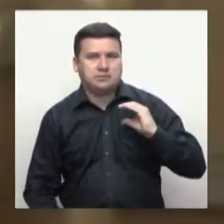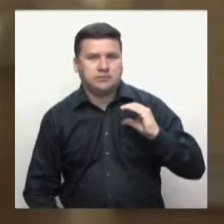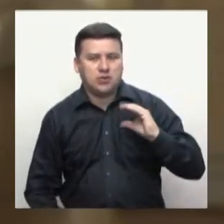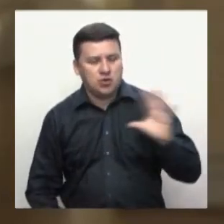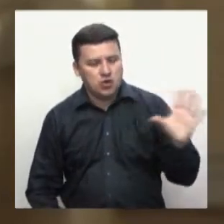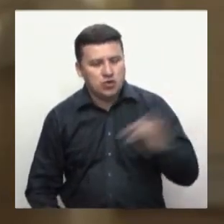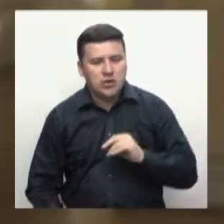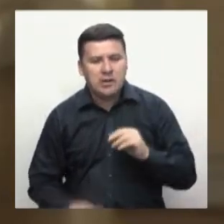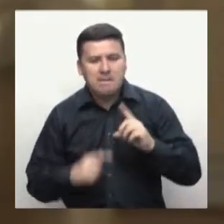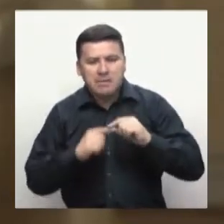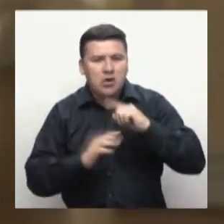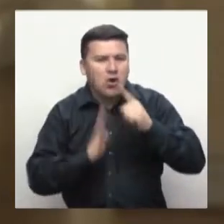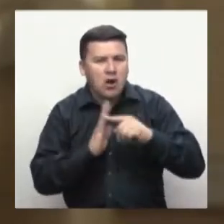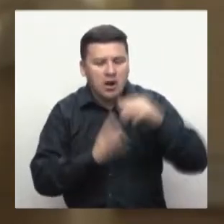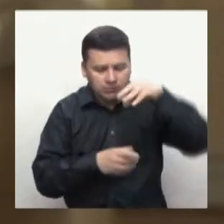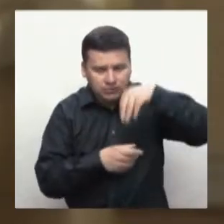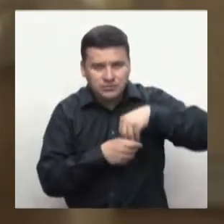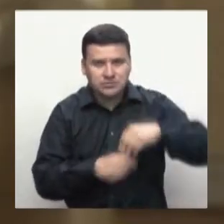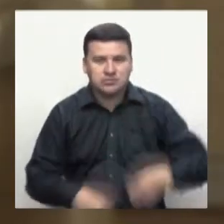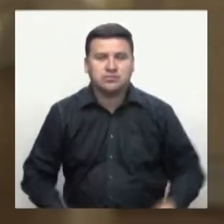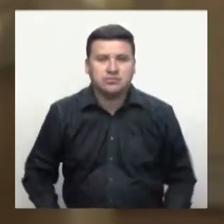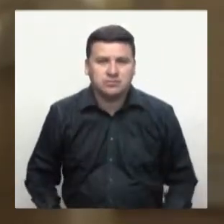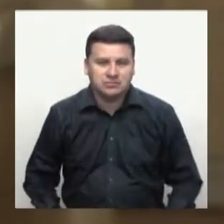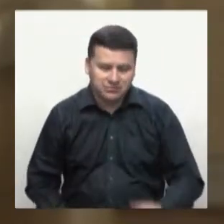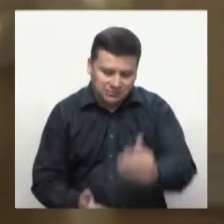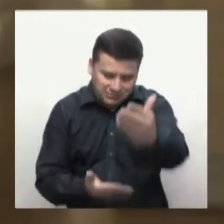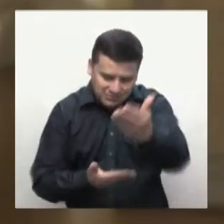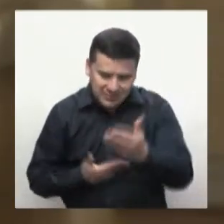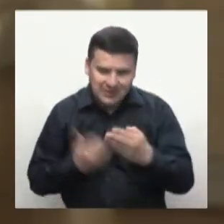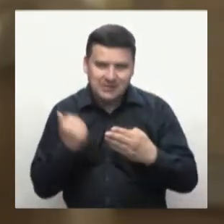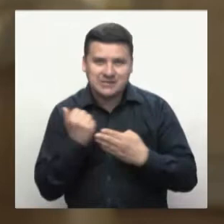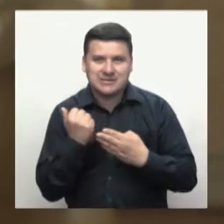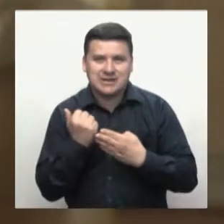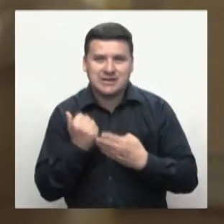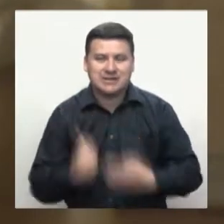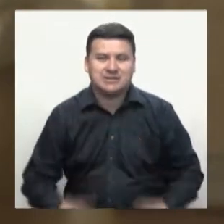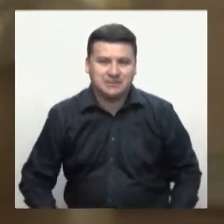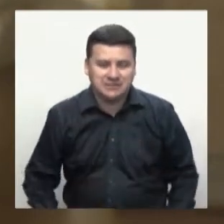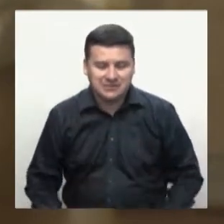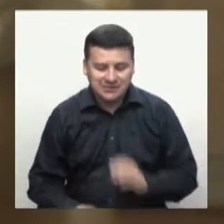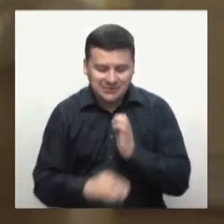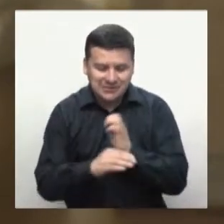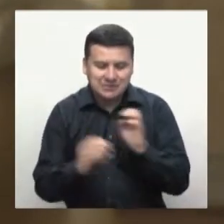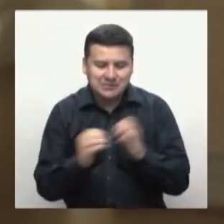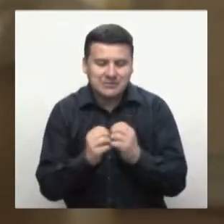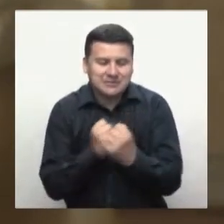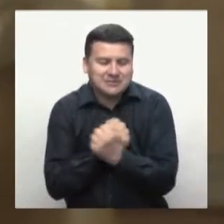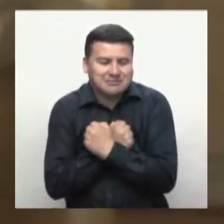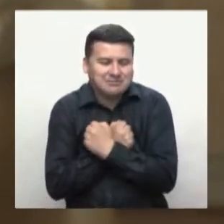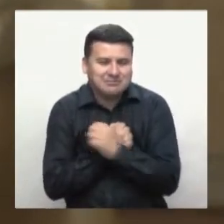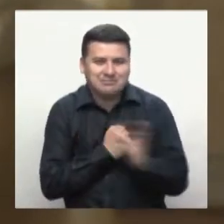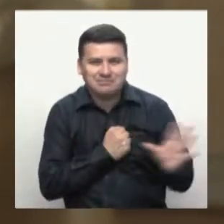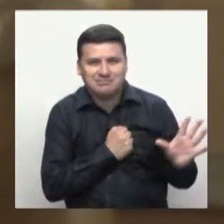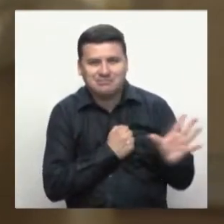obtengan pronto un empleo decente, bien remunerado y con todas las prestaciones.